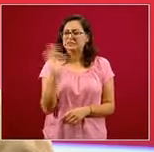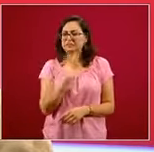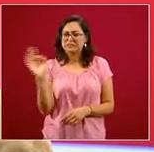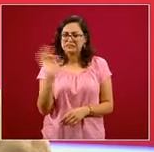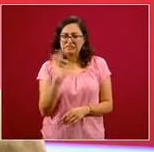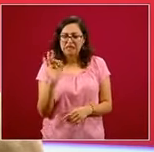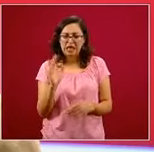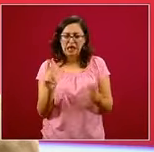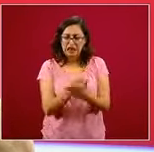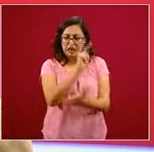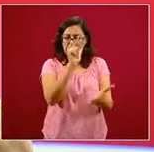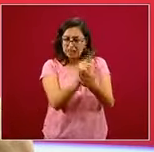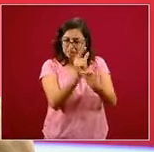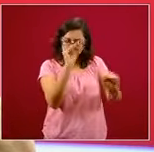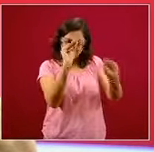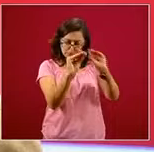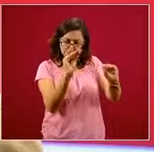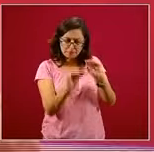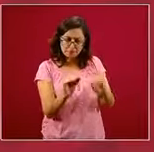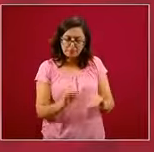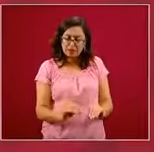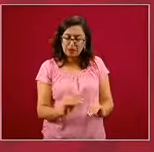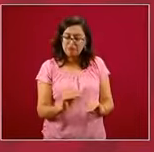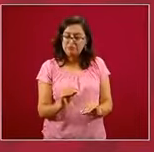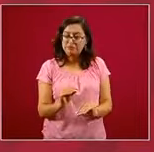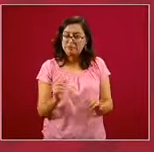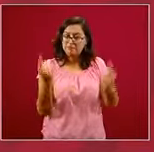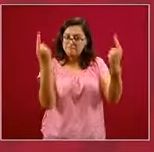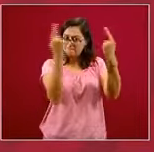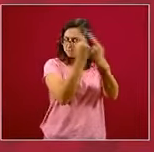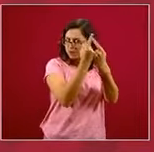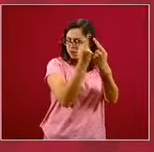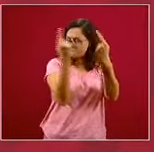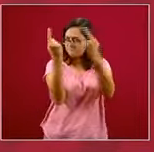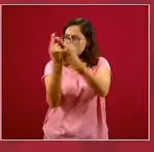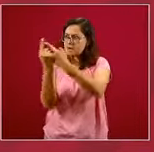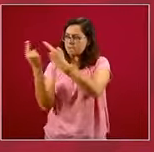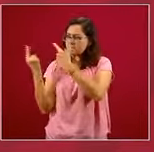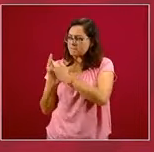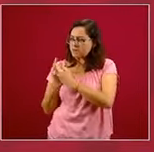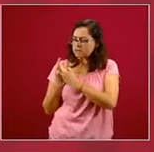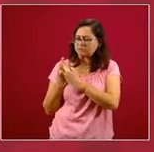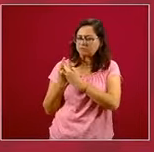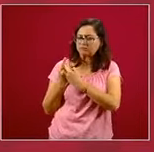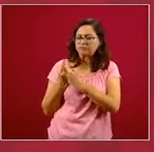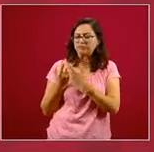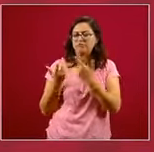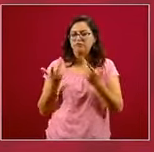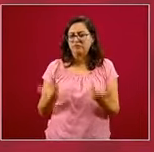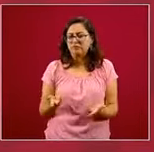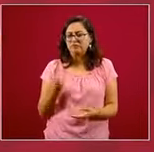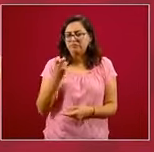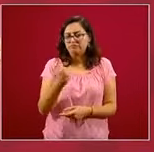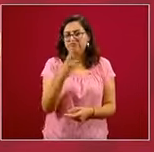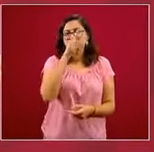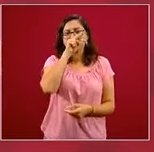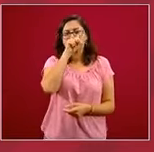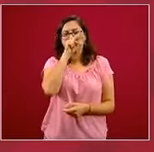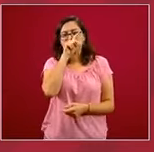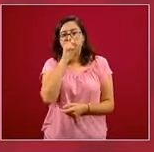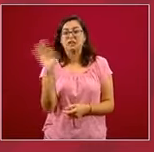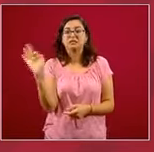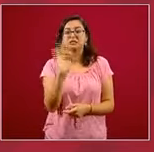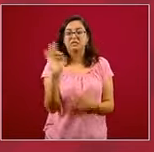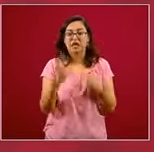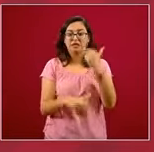en la parte jurídica, en la parte legal, la parte legislativa en cuanto a técnica legislativa que pudieran ser